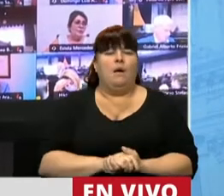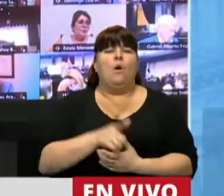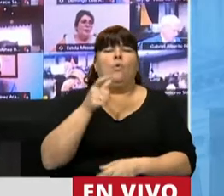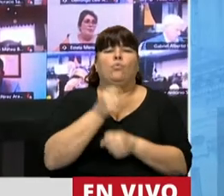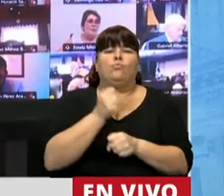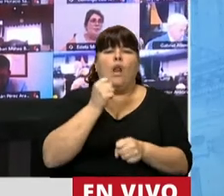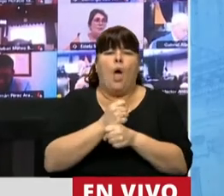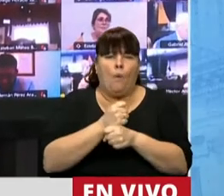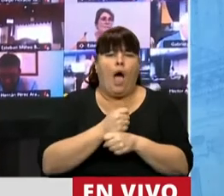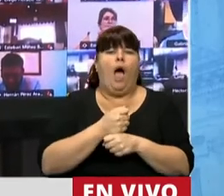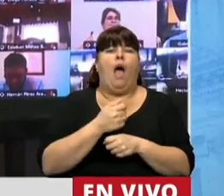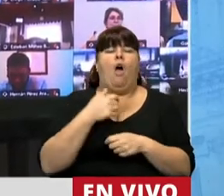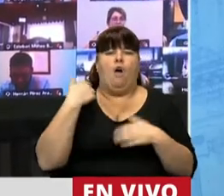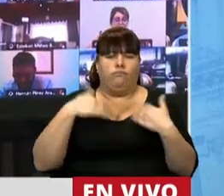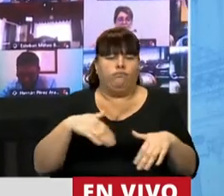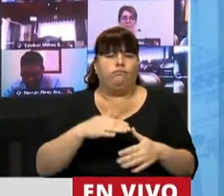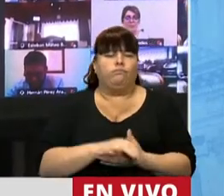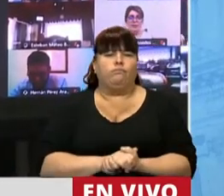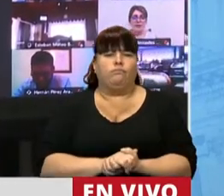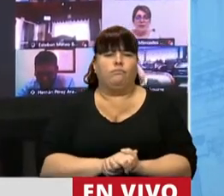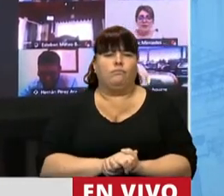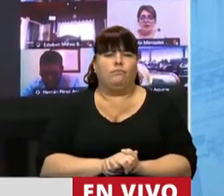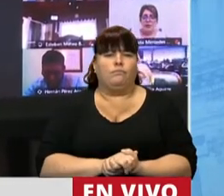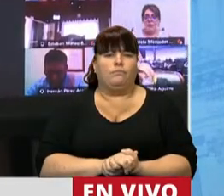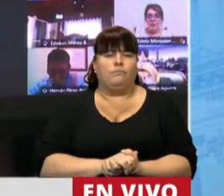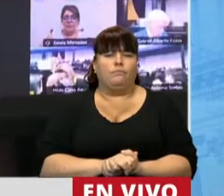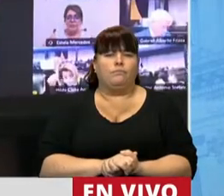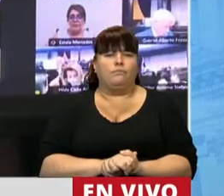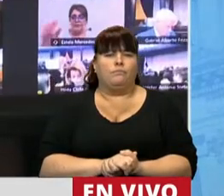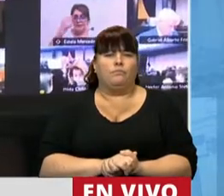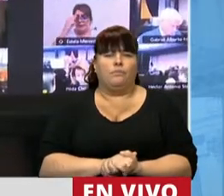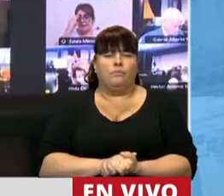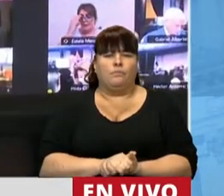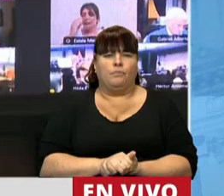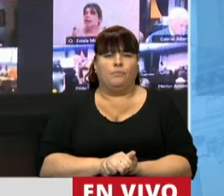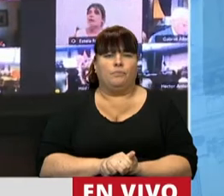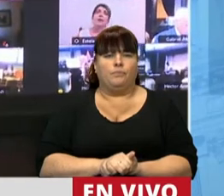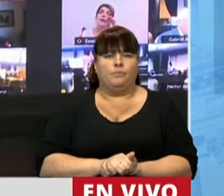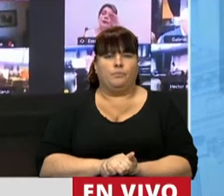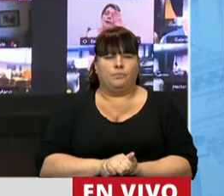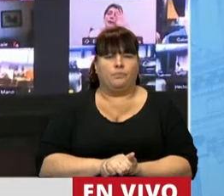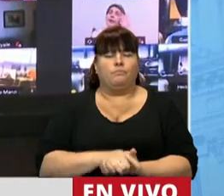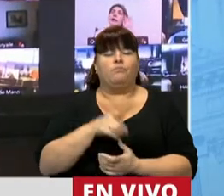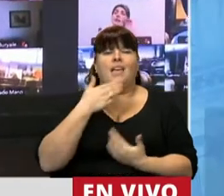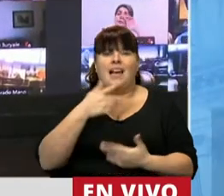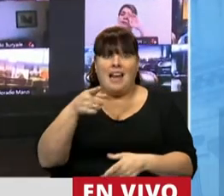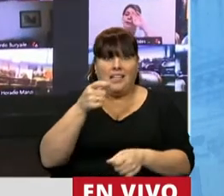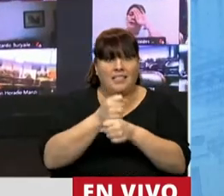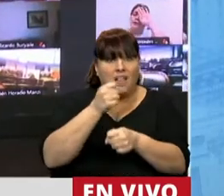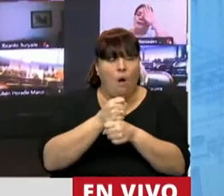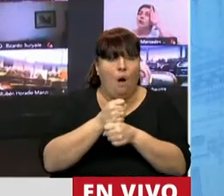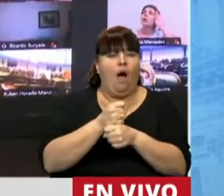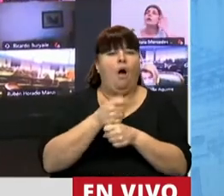tarea encomiable que sin lugar a dudas permitió